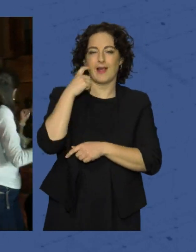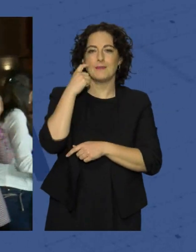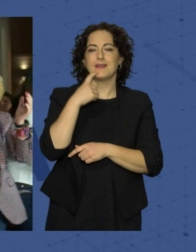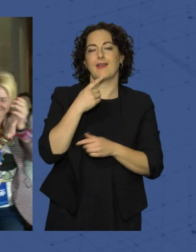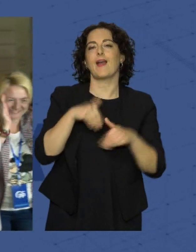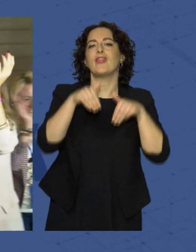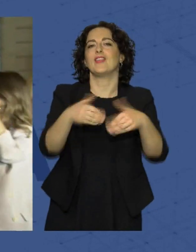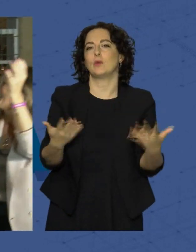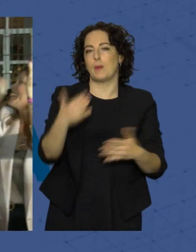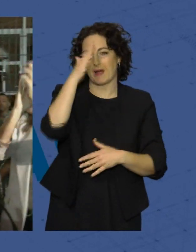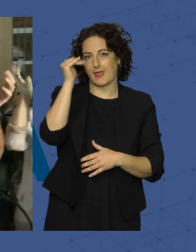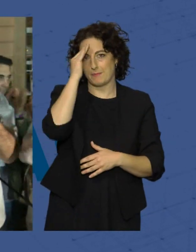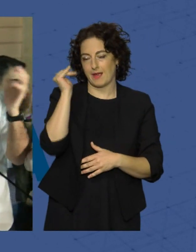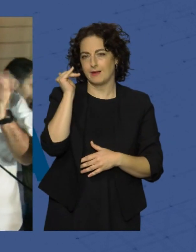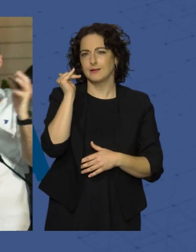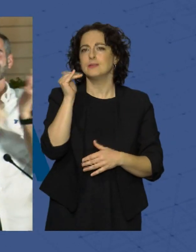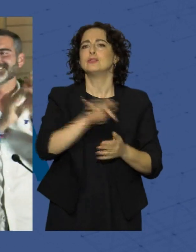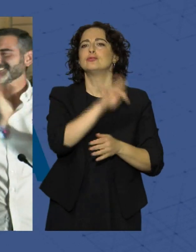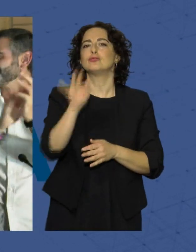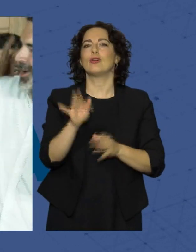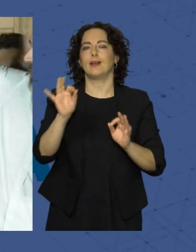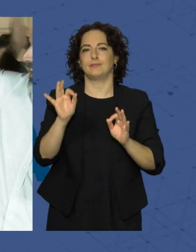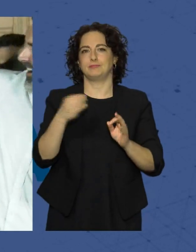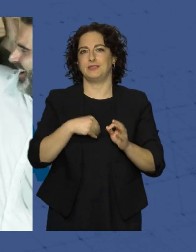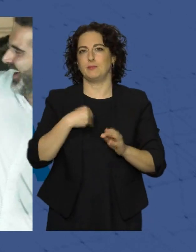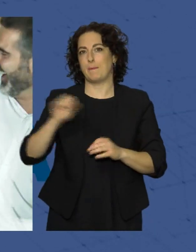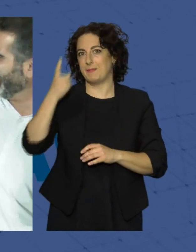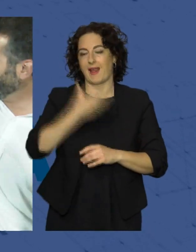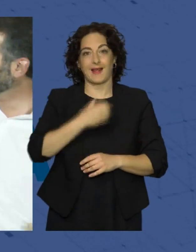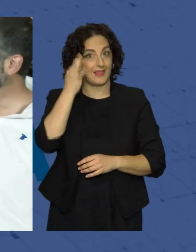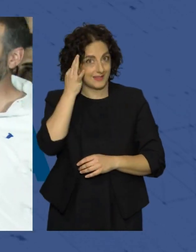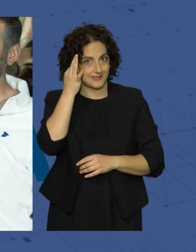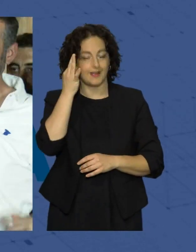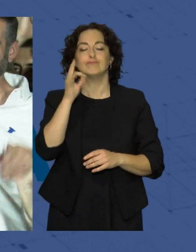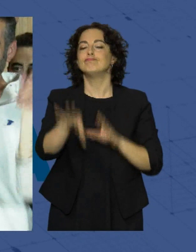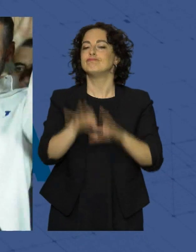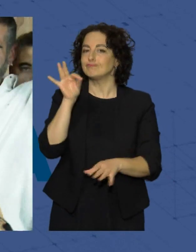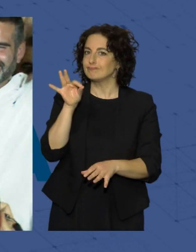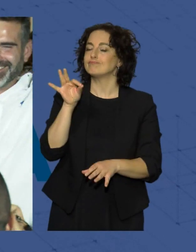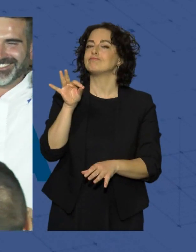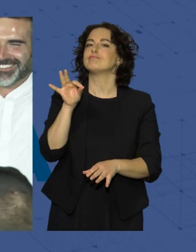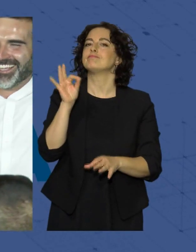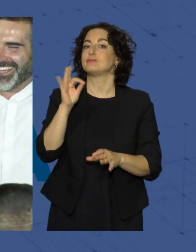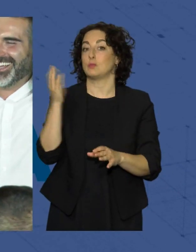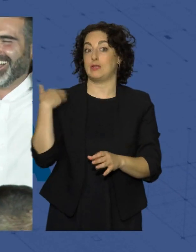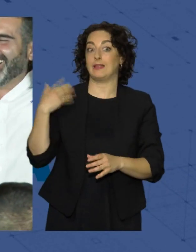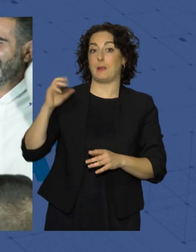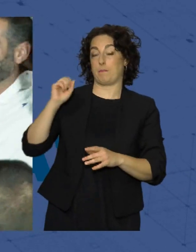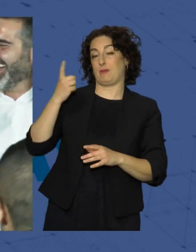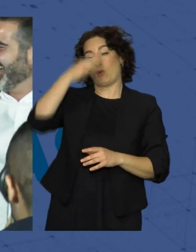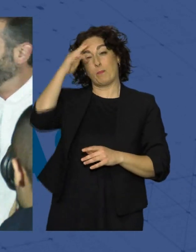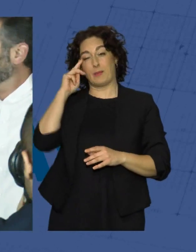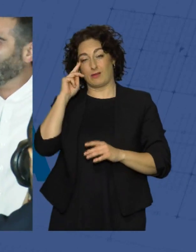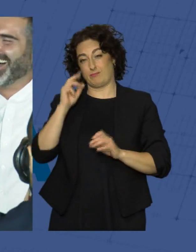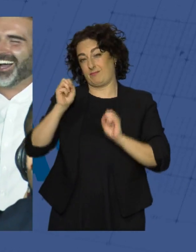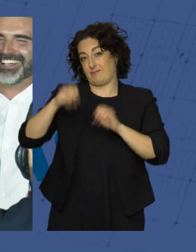del Mar Vázquez al frente, quien pasará a la historia por ser la primera alcaldesa de la capital elegida en las urnas tras conseguir revalidar el cargo que adoptó formalmente